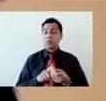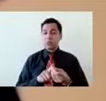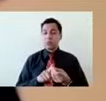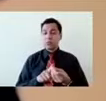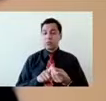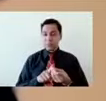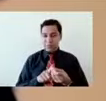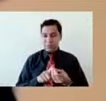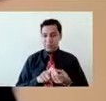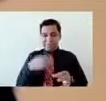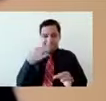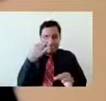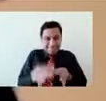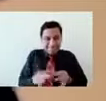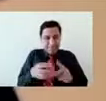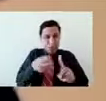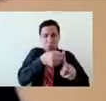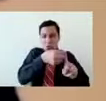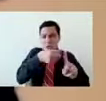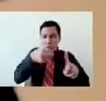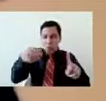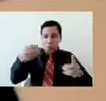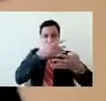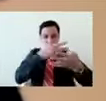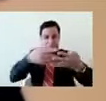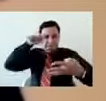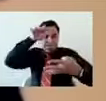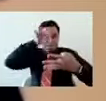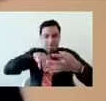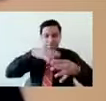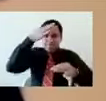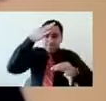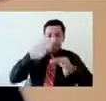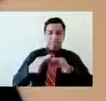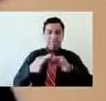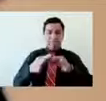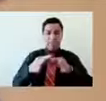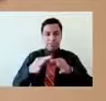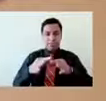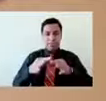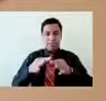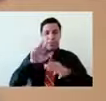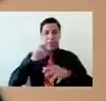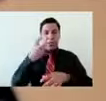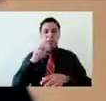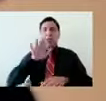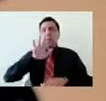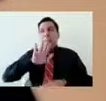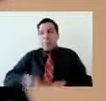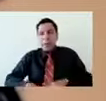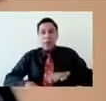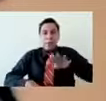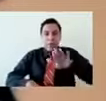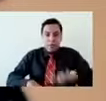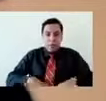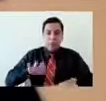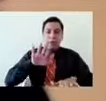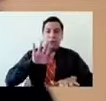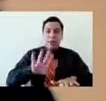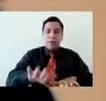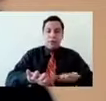más puntual y específico que podamos hacer van a ser pequeños pasos que nos van a permitir acercarnos a esa parte del